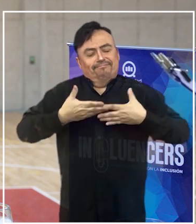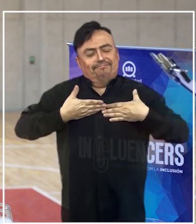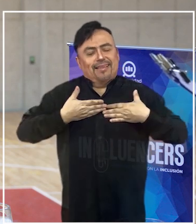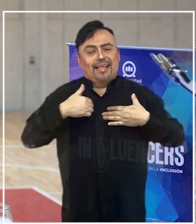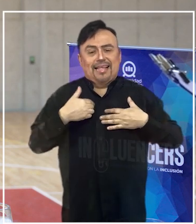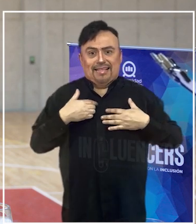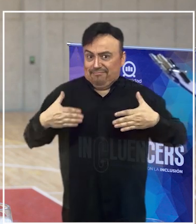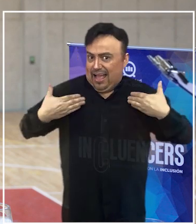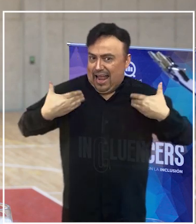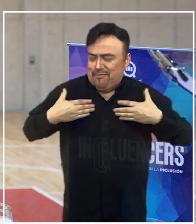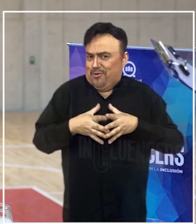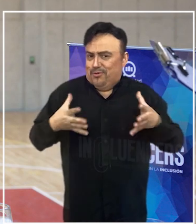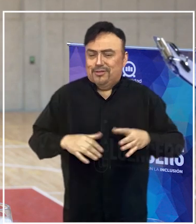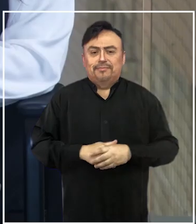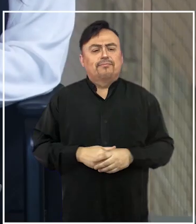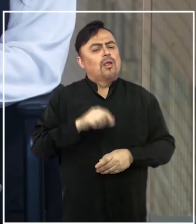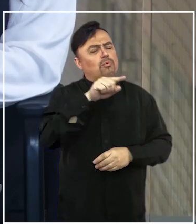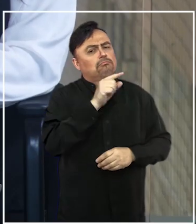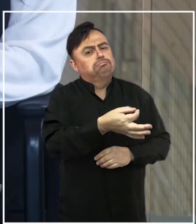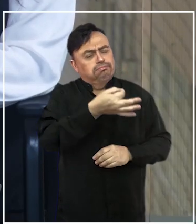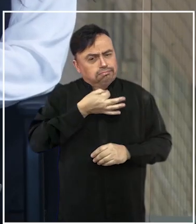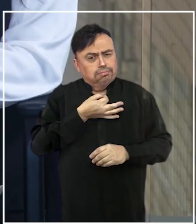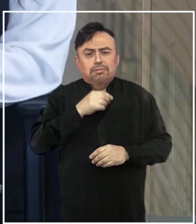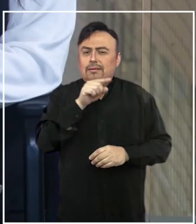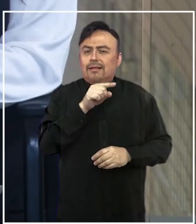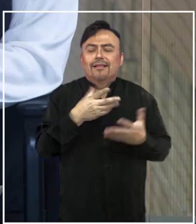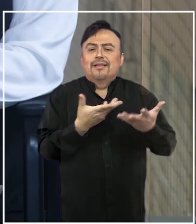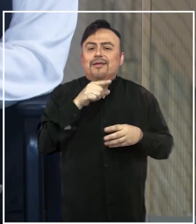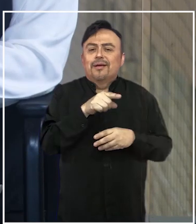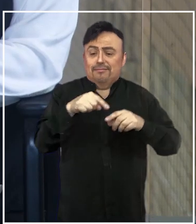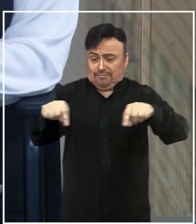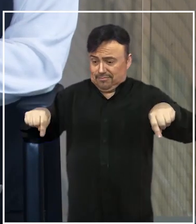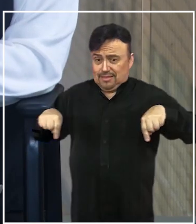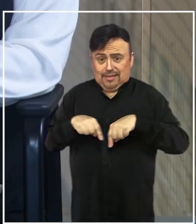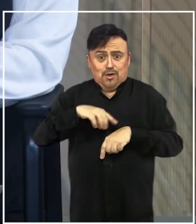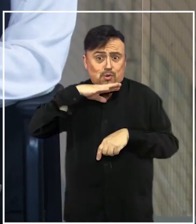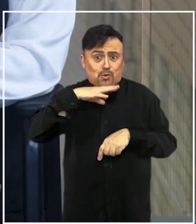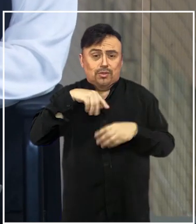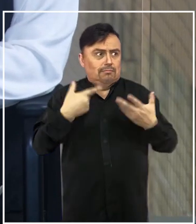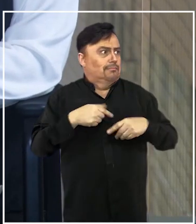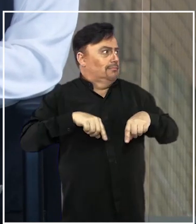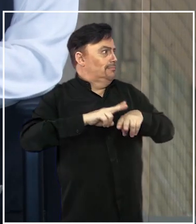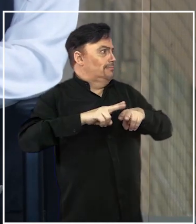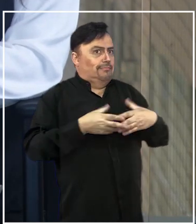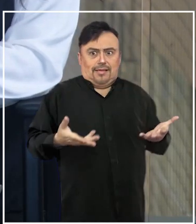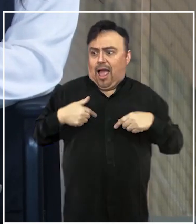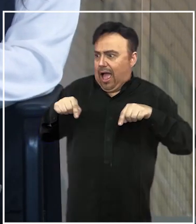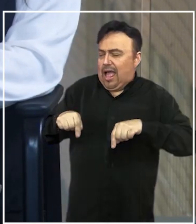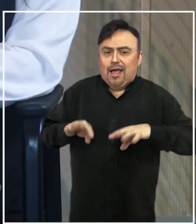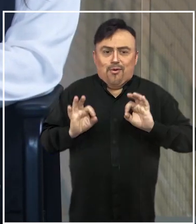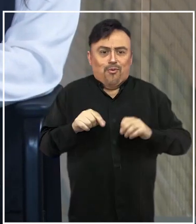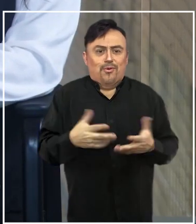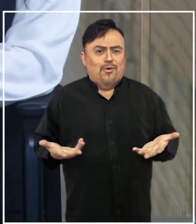motivan enormemente. Usted hacía recién mención al uso de estos espacios que quedaron espectaculares. Aquí estamos precisamente